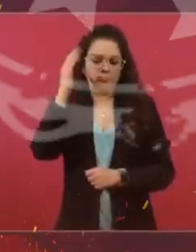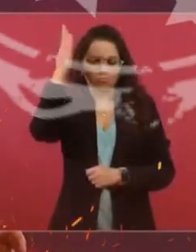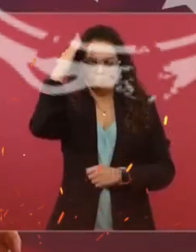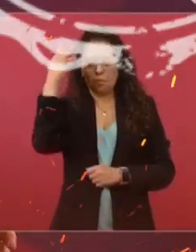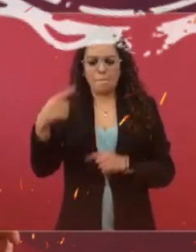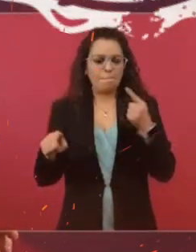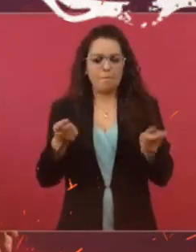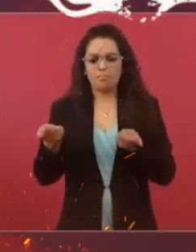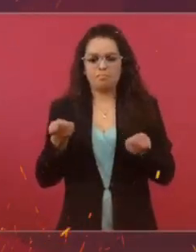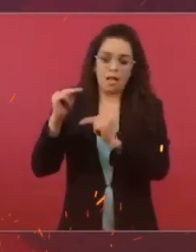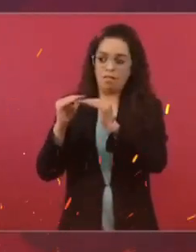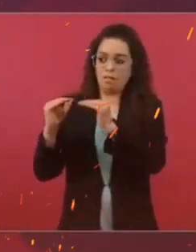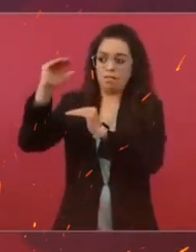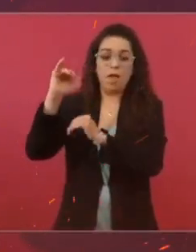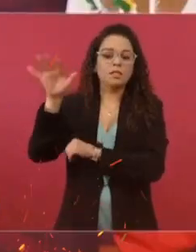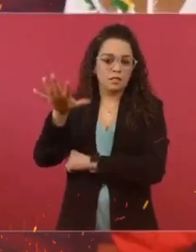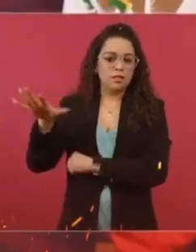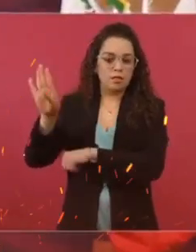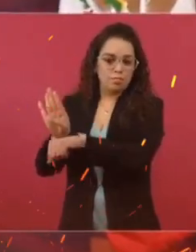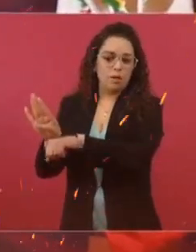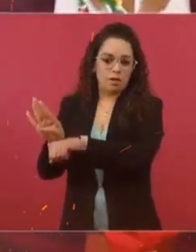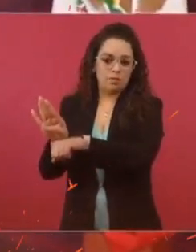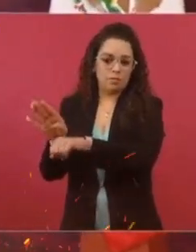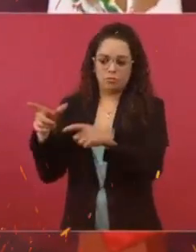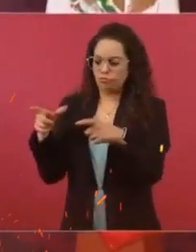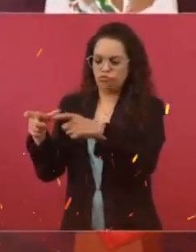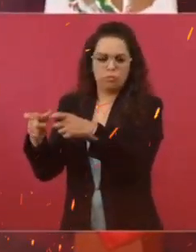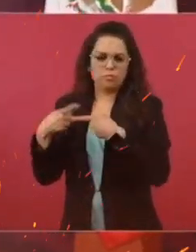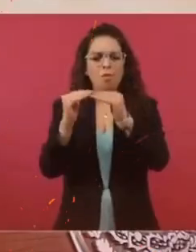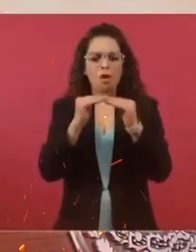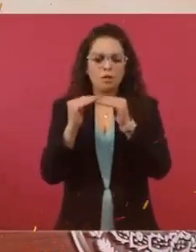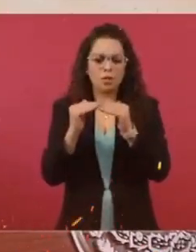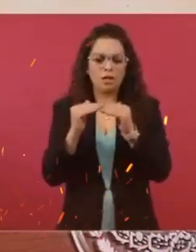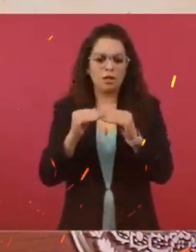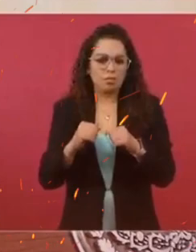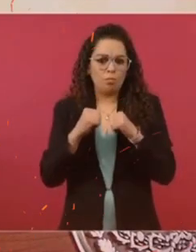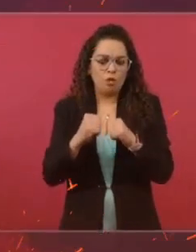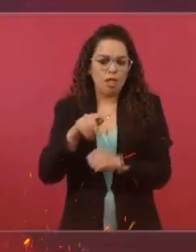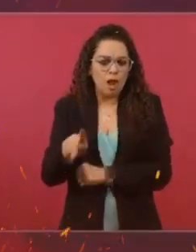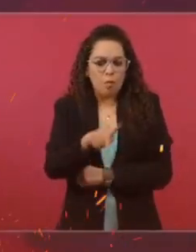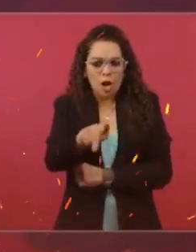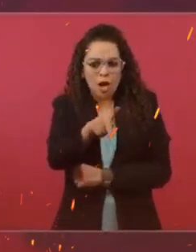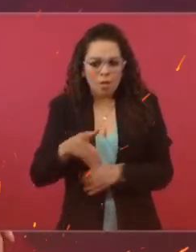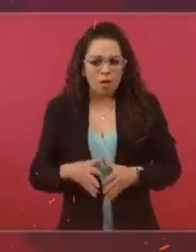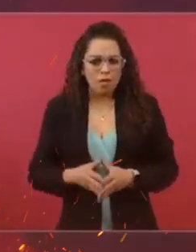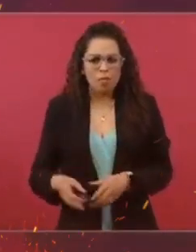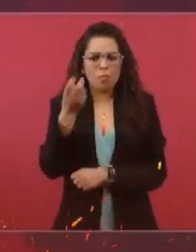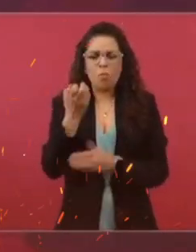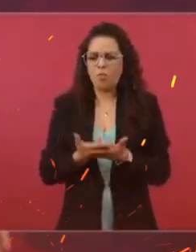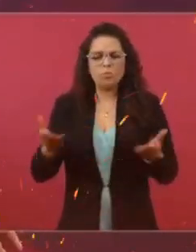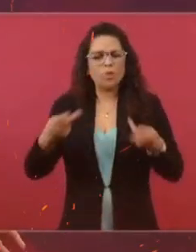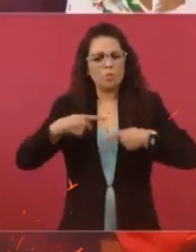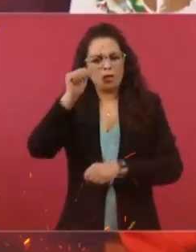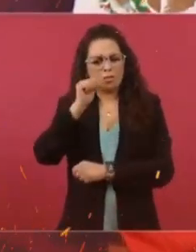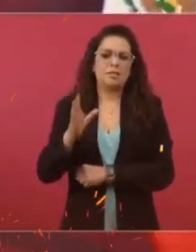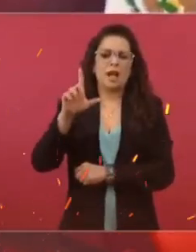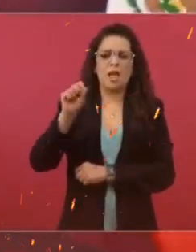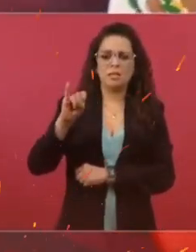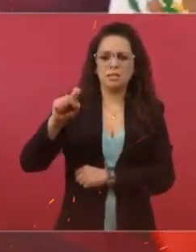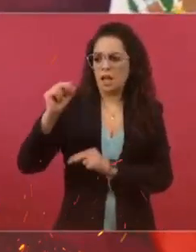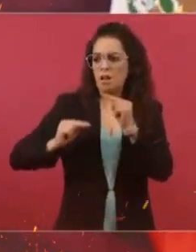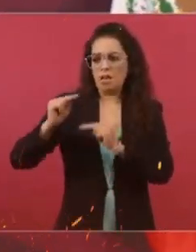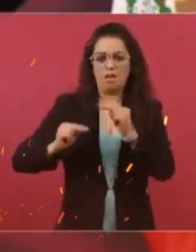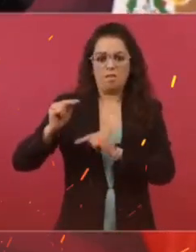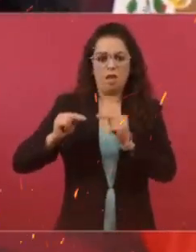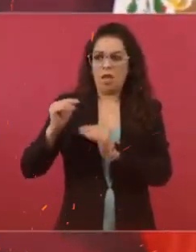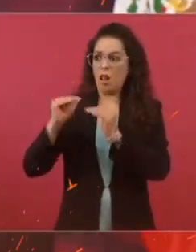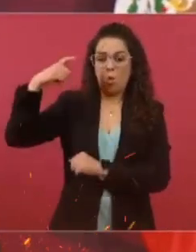En mi sentido estricto no había democracia. Ahora es una democracia. Por eso las expresiones clasistas y racistas, porque se habían acostumbrado a que